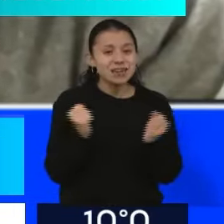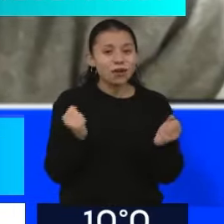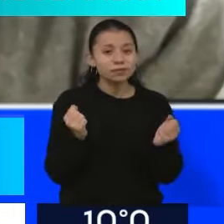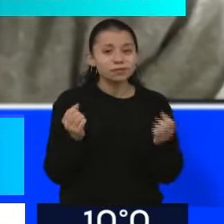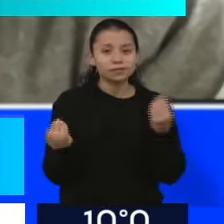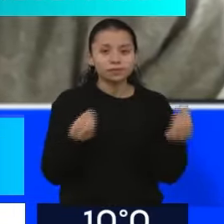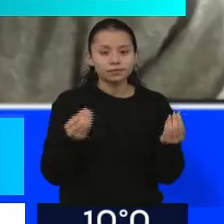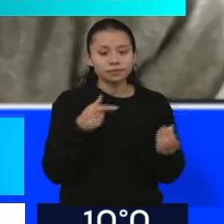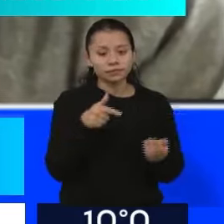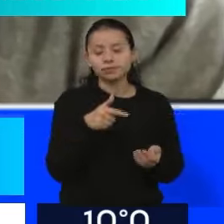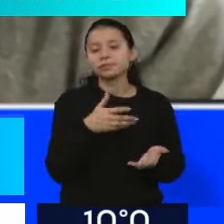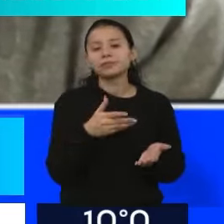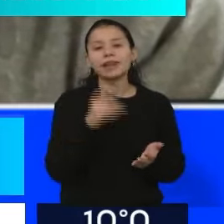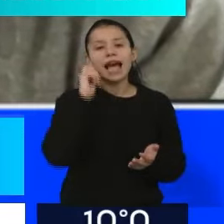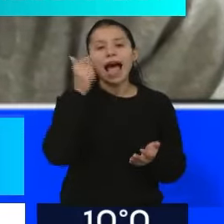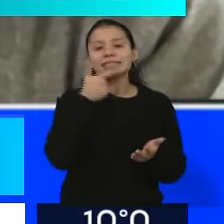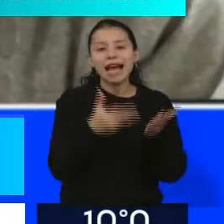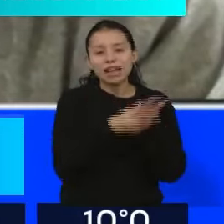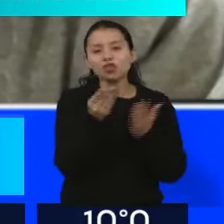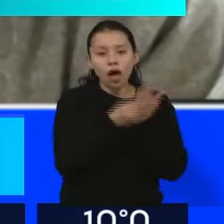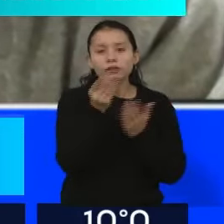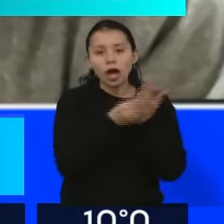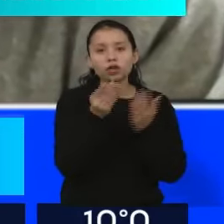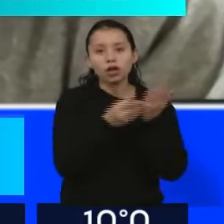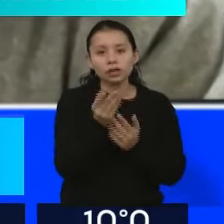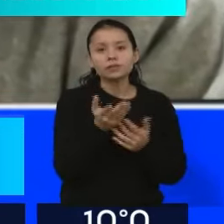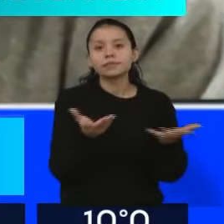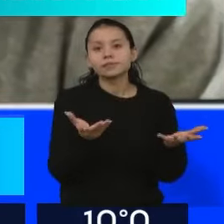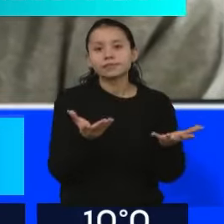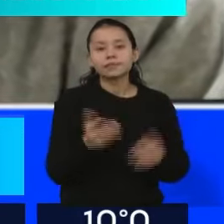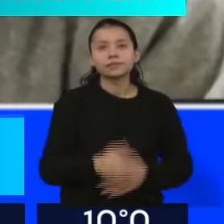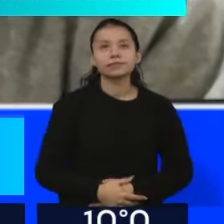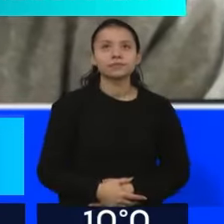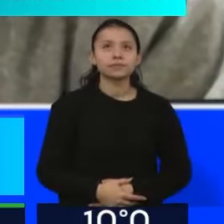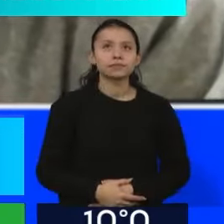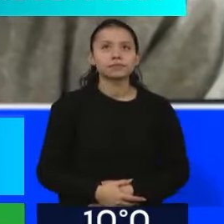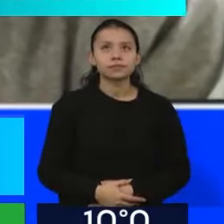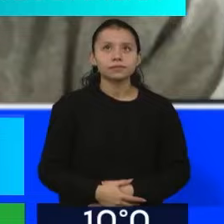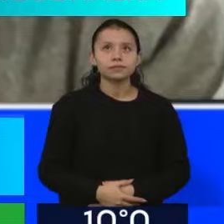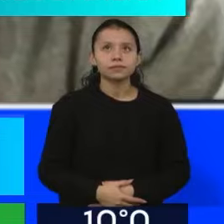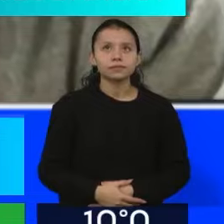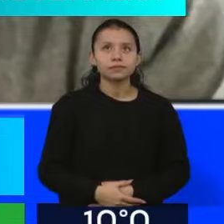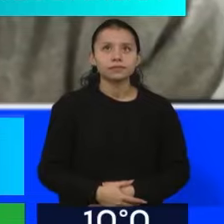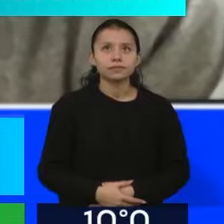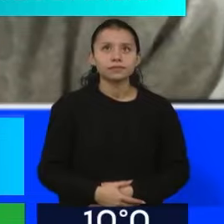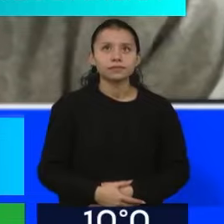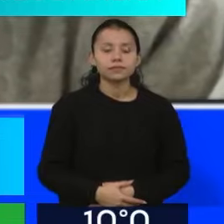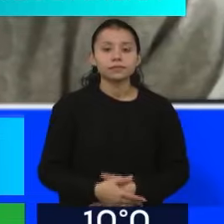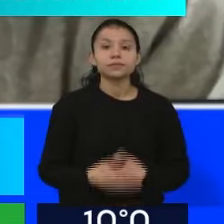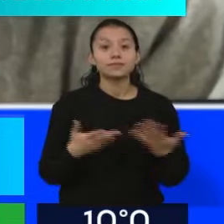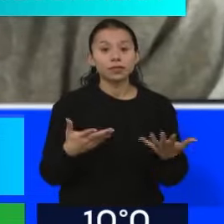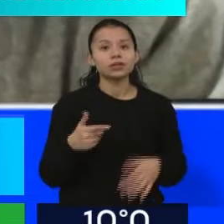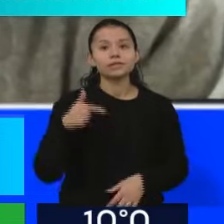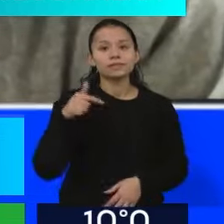levanta el consumo y existe una prioridad establecida por ley, que es que primero está el domiciliario.